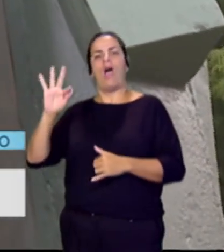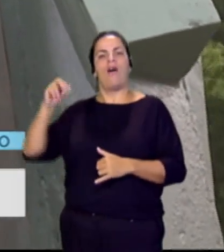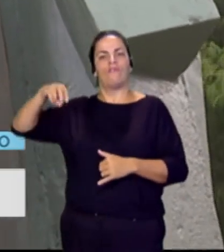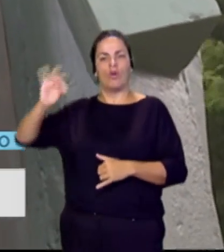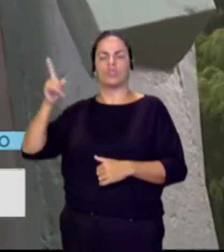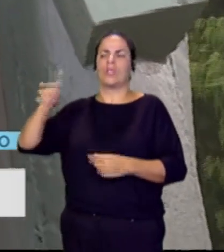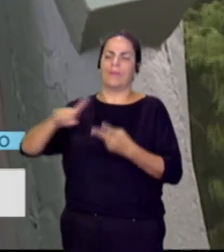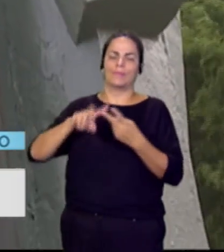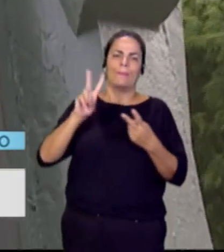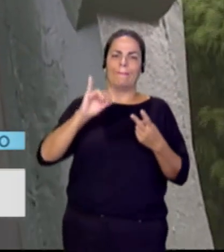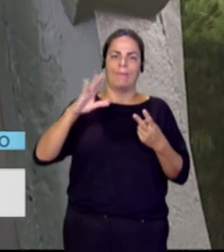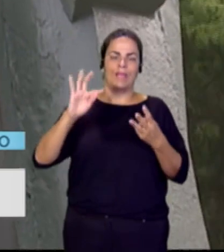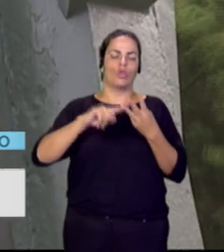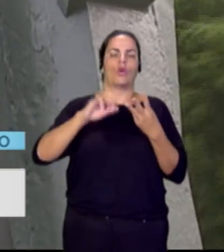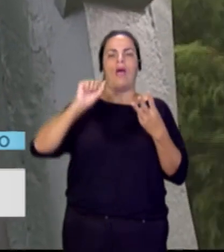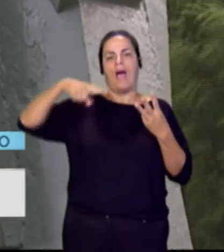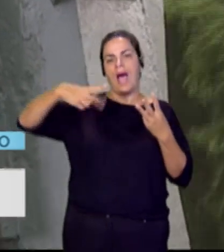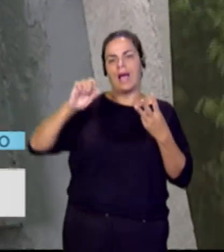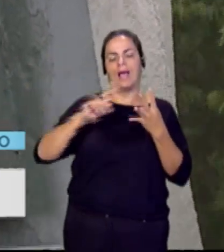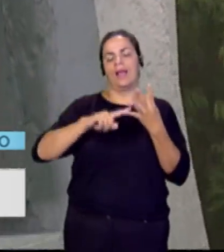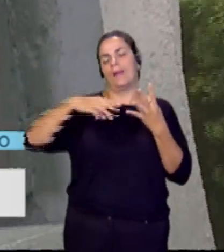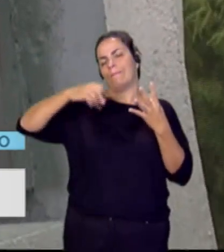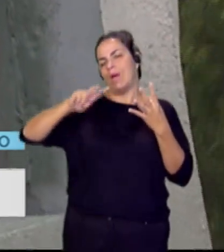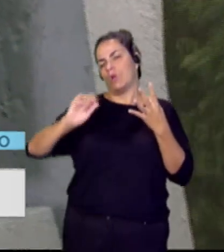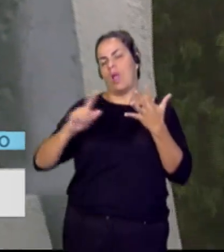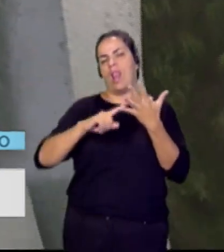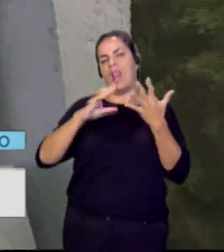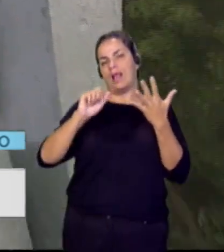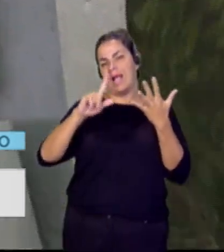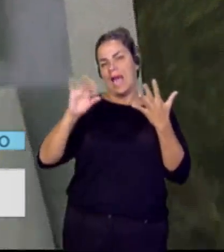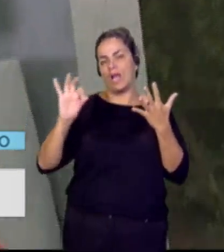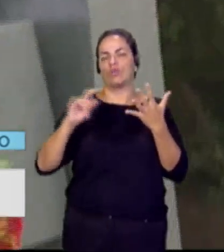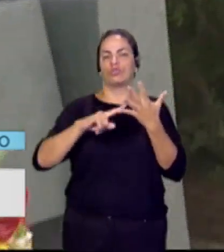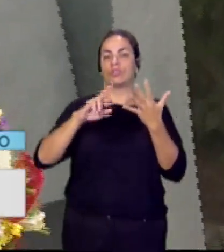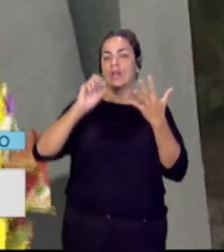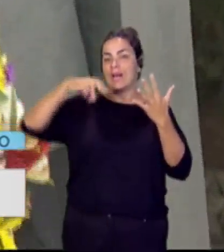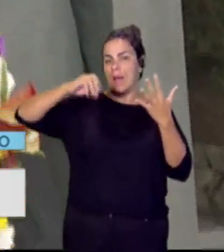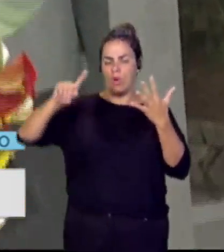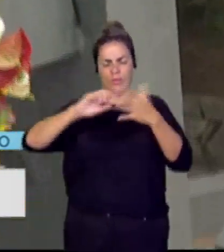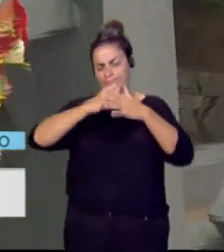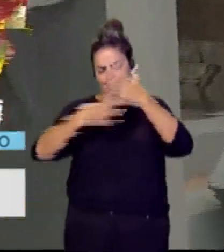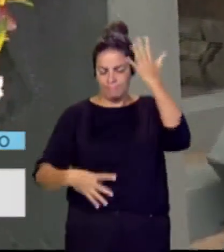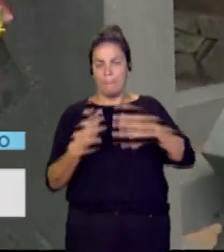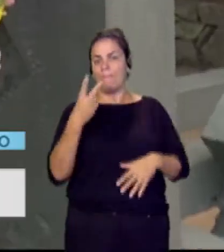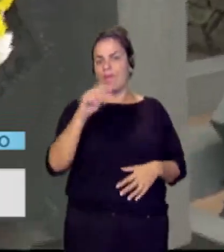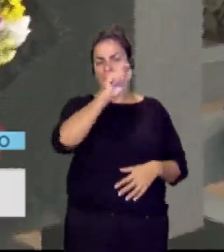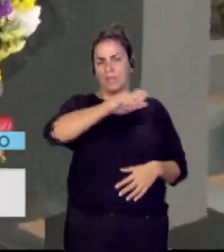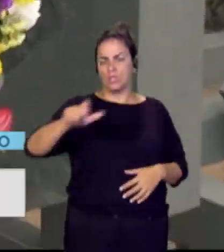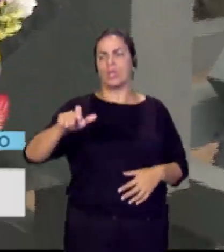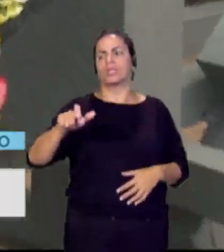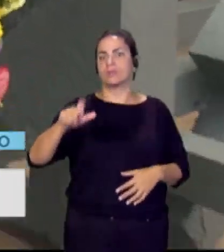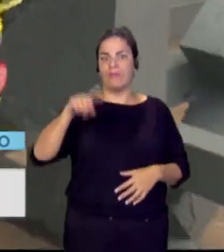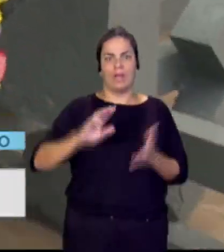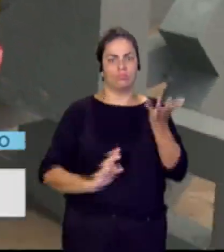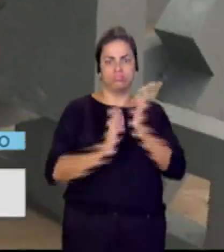Víctor Ángel, Manuel José, Carlos Ángel Izquierdo, Sebastián Ramón, 20 víctimas que se vieron invadidas por el